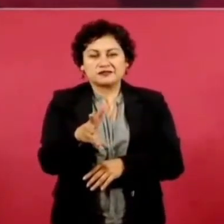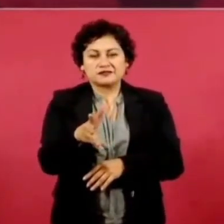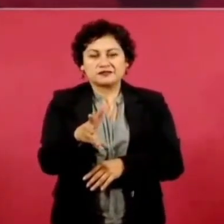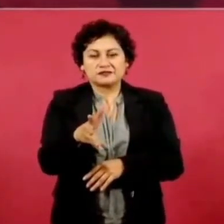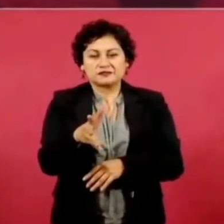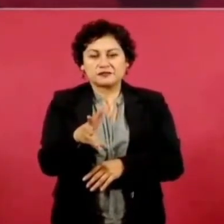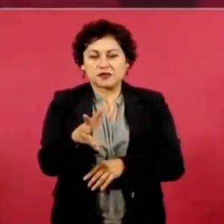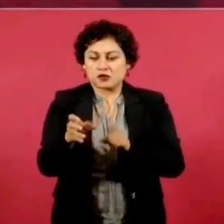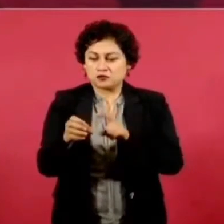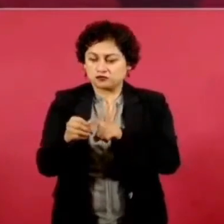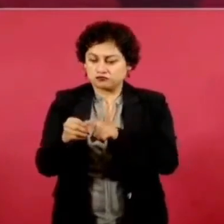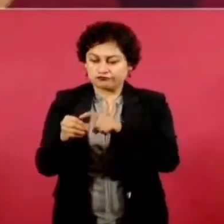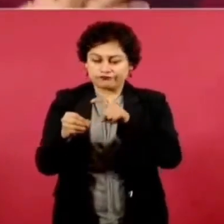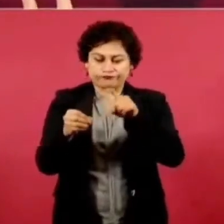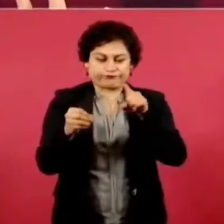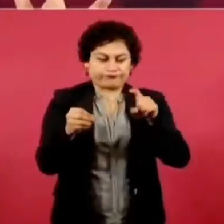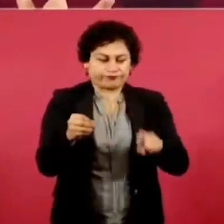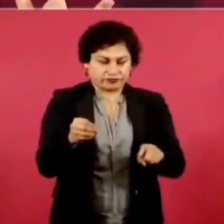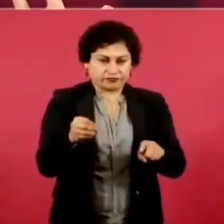un retoño